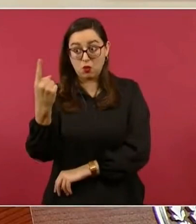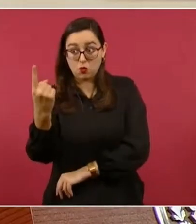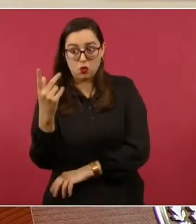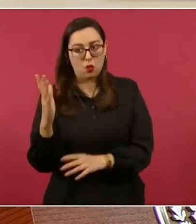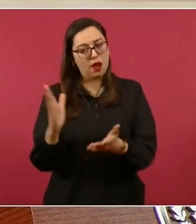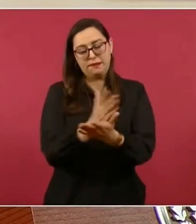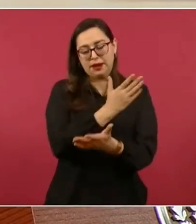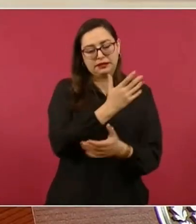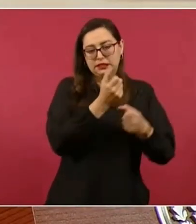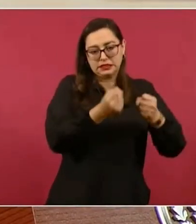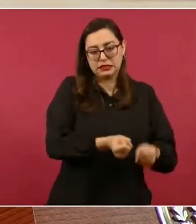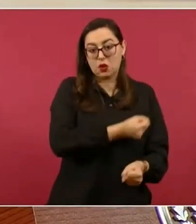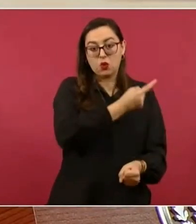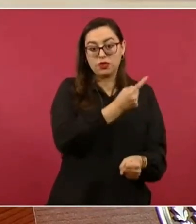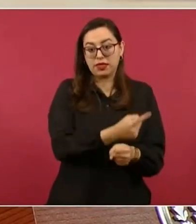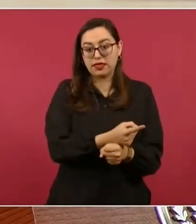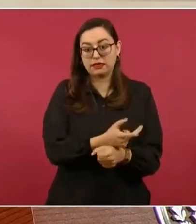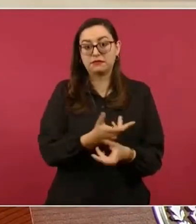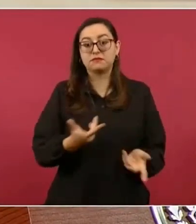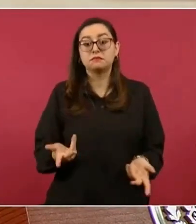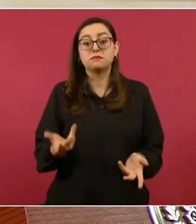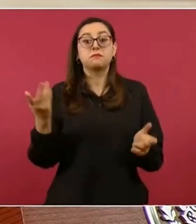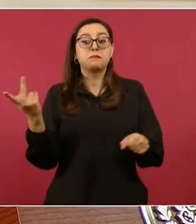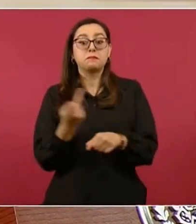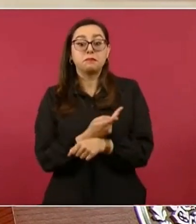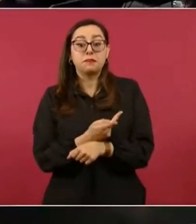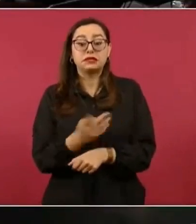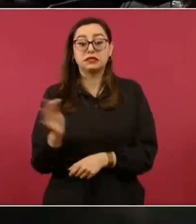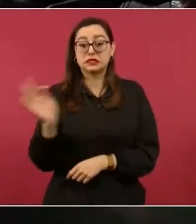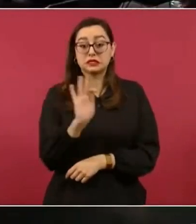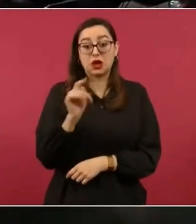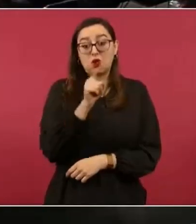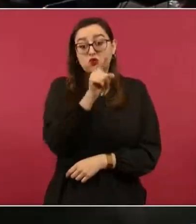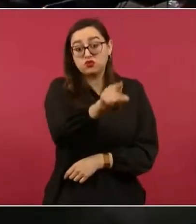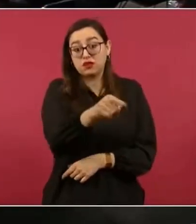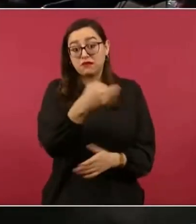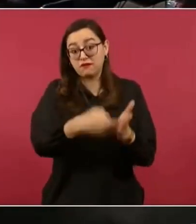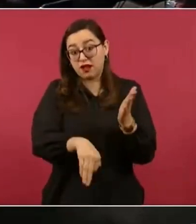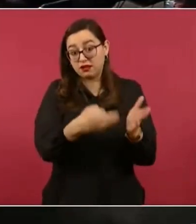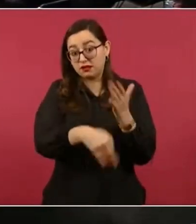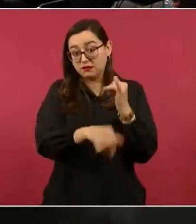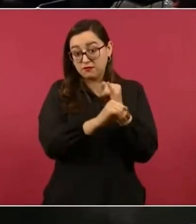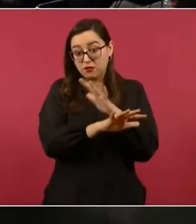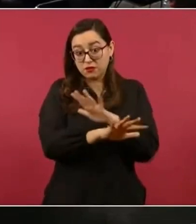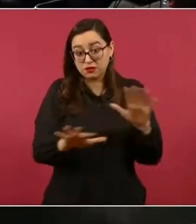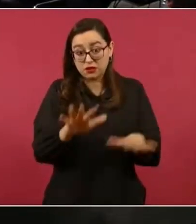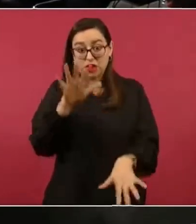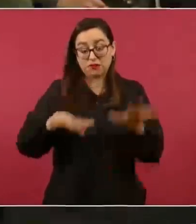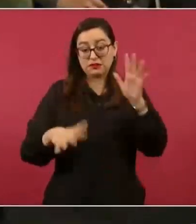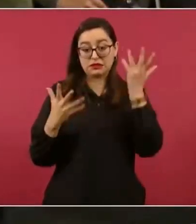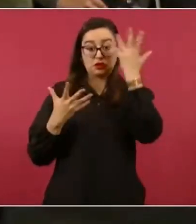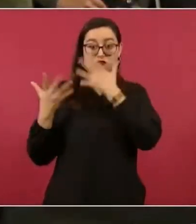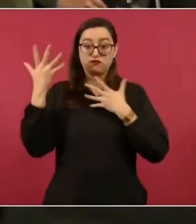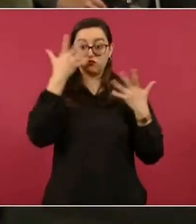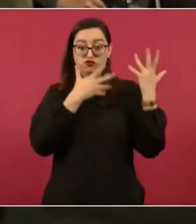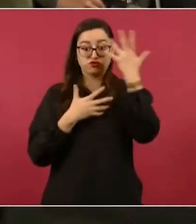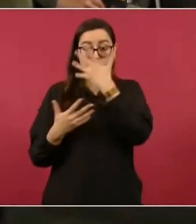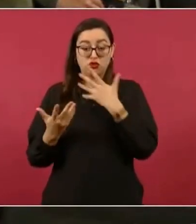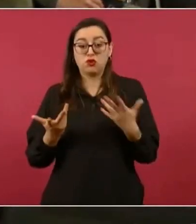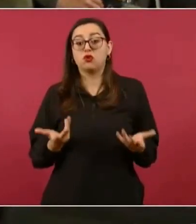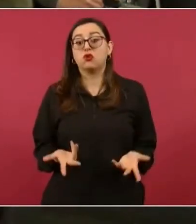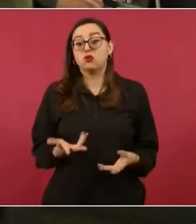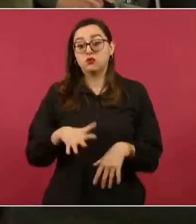de la aviación consideran que no le han asesorado de manera correcta y por eso esta confusión en la información y creen que